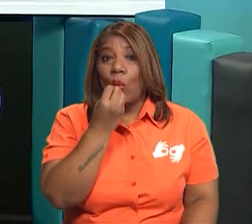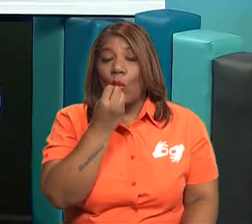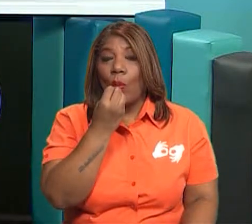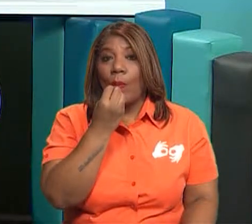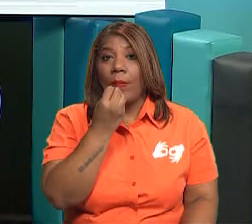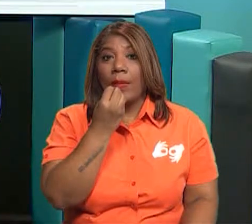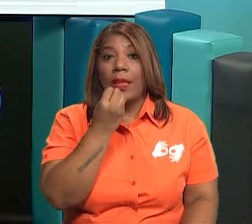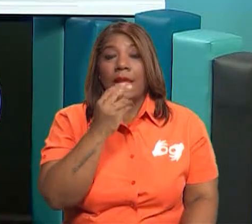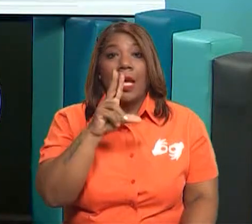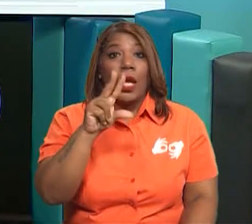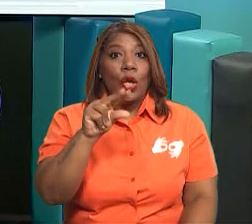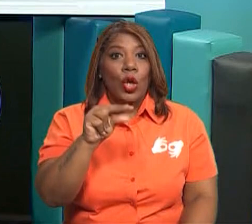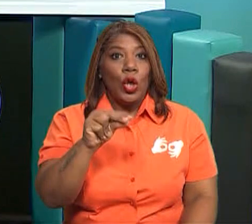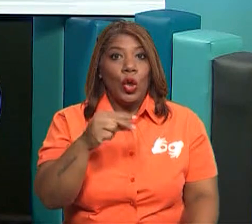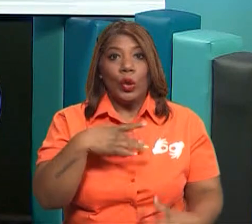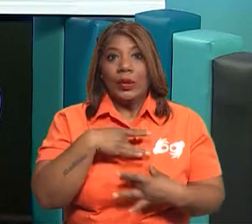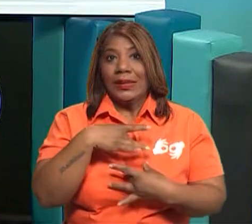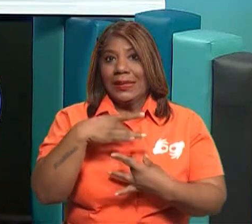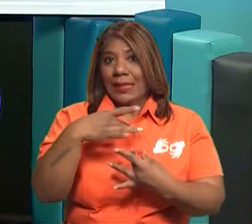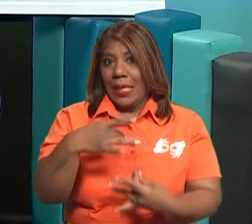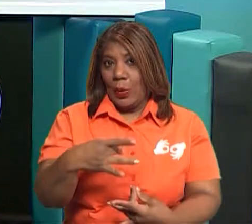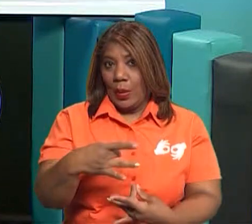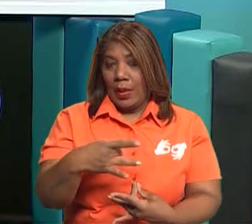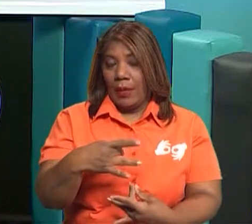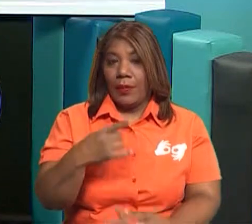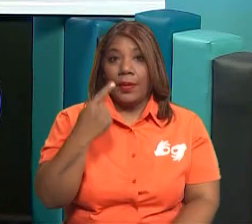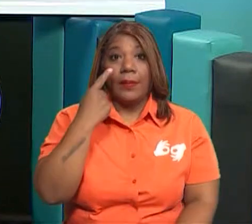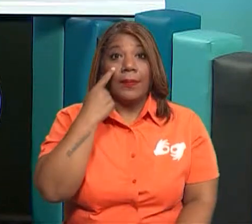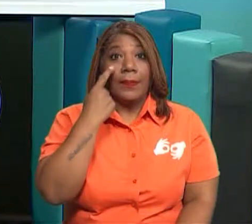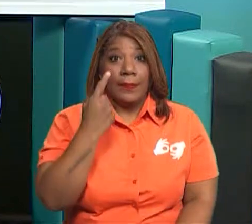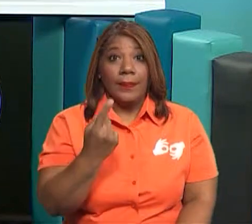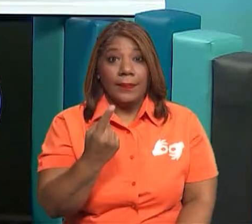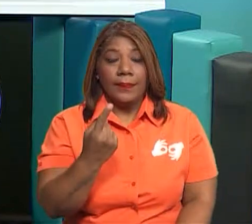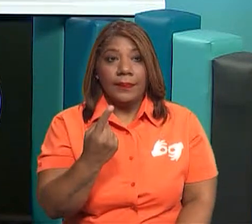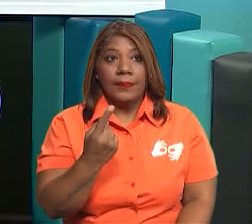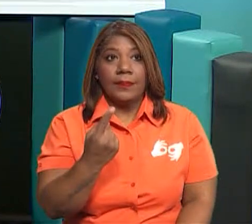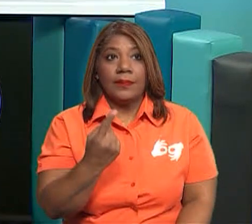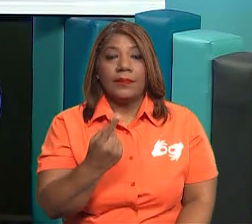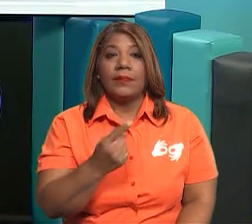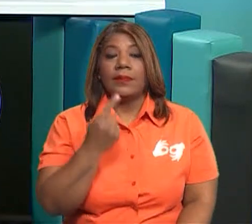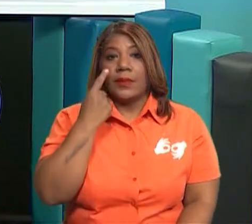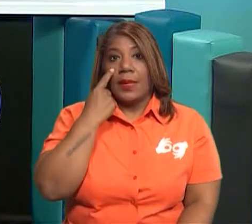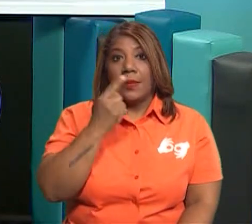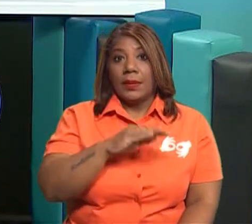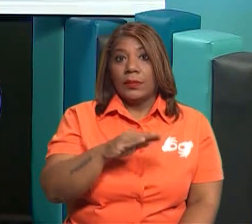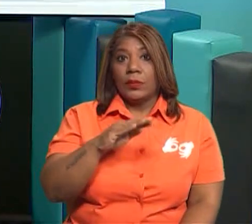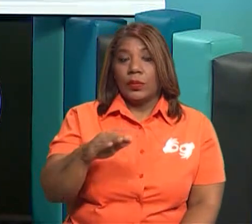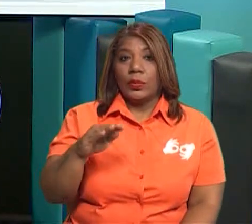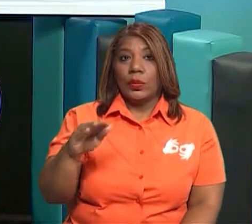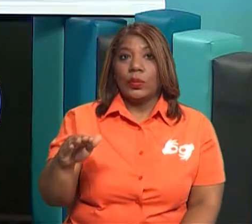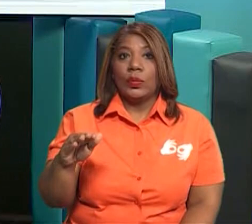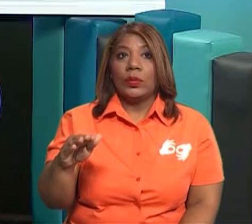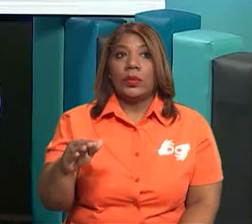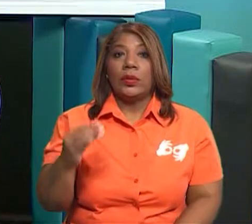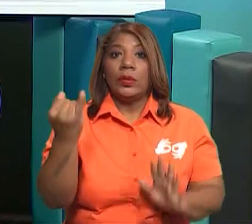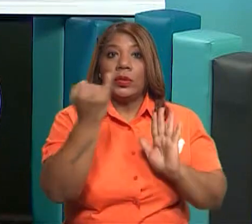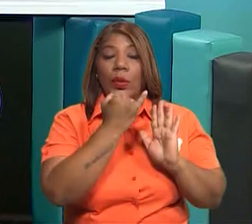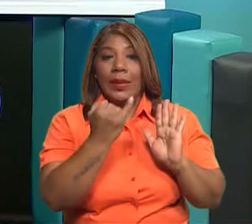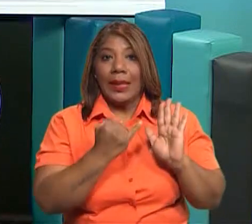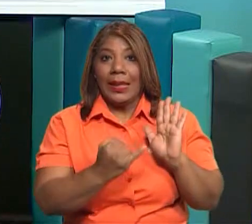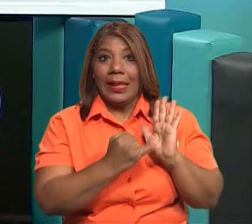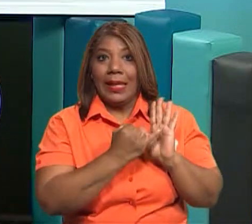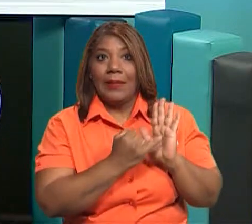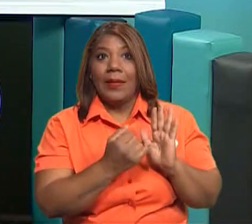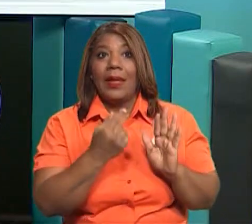no son favorables para nuestro cuerpo. Mira, ahí veo un niño, ¿verdad? En la figura dice, para